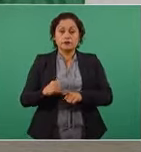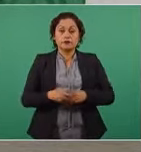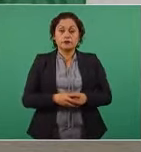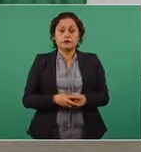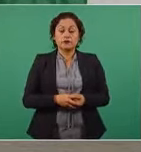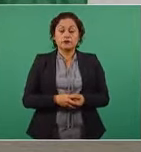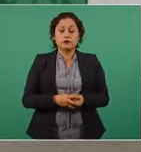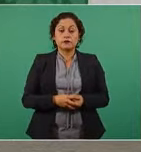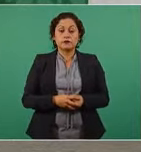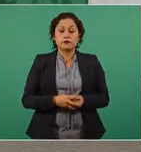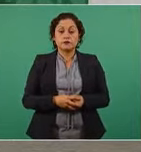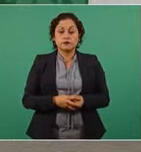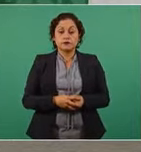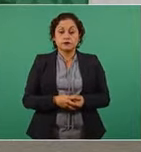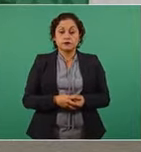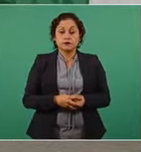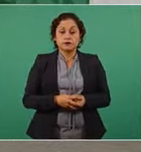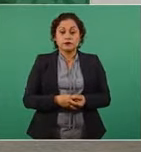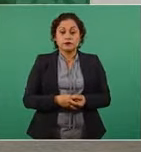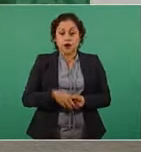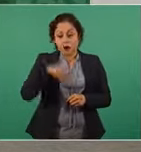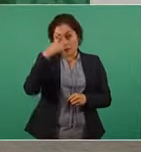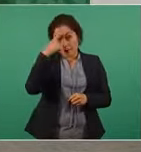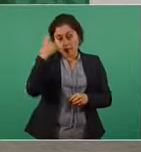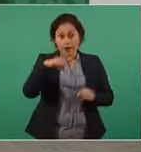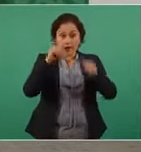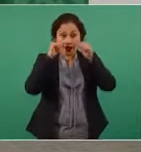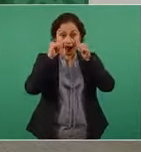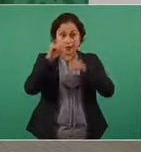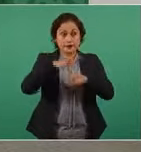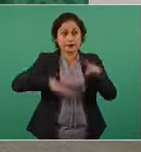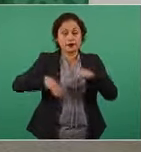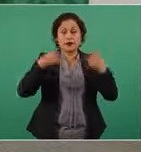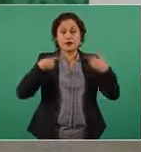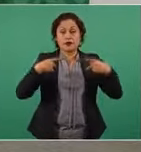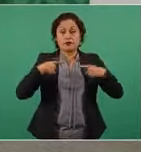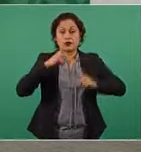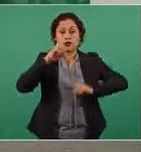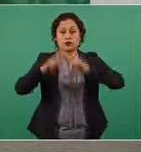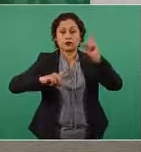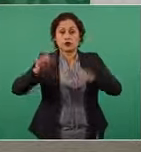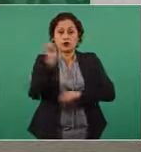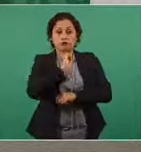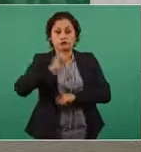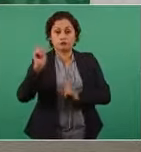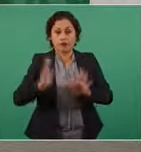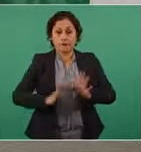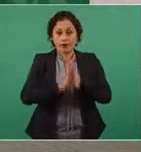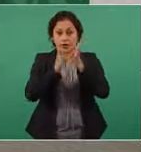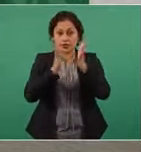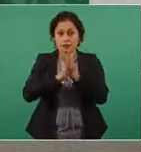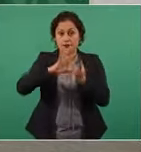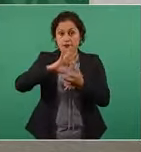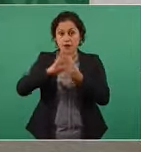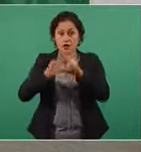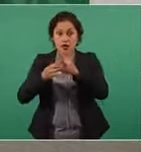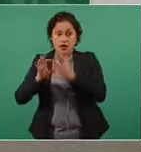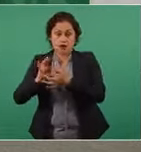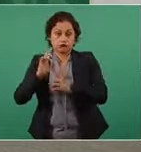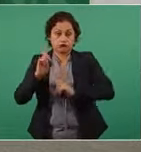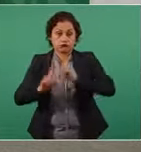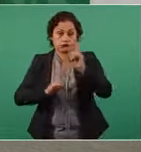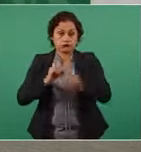deportistas de alto rendimiento que van a participar en las Olimpiadas. Está a cargo